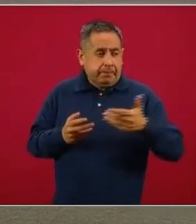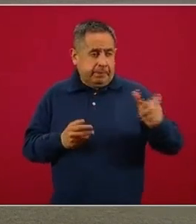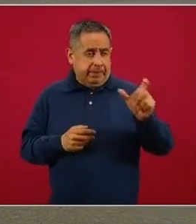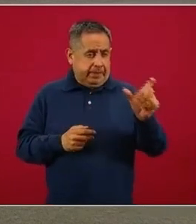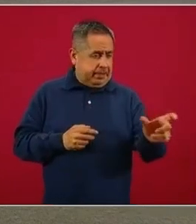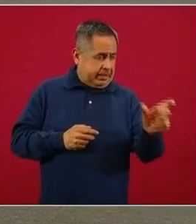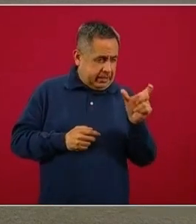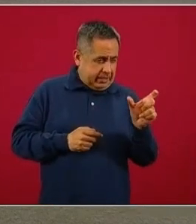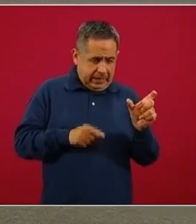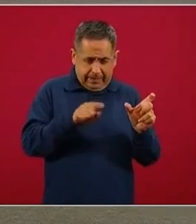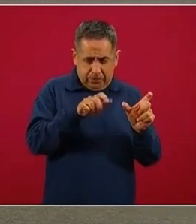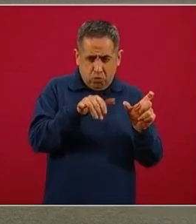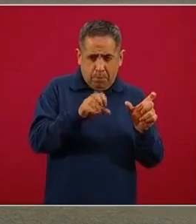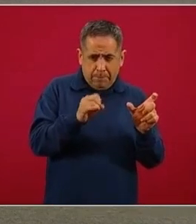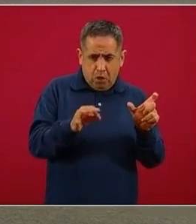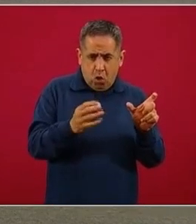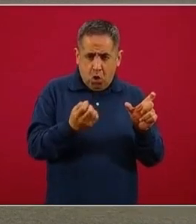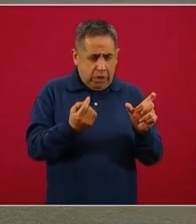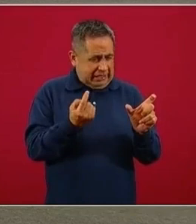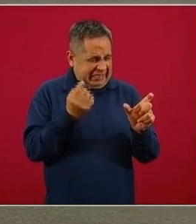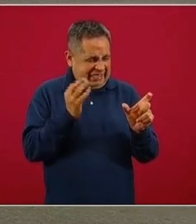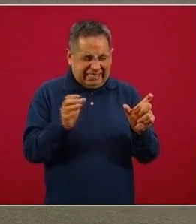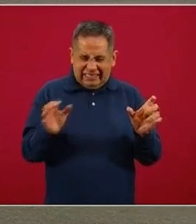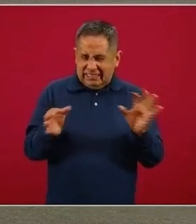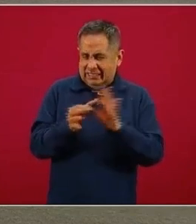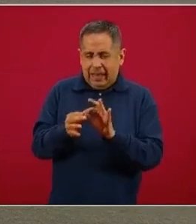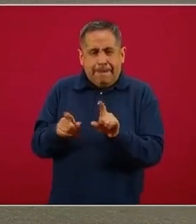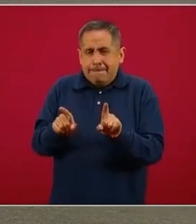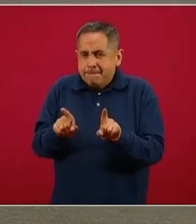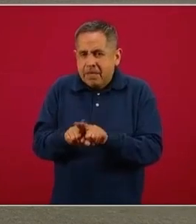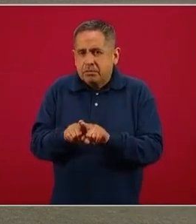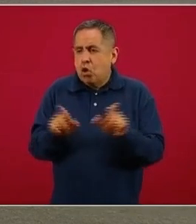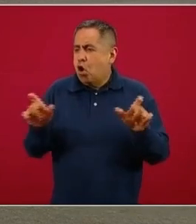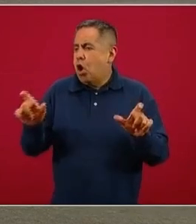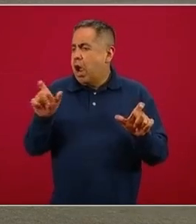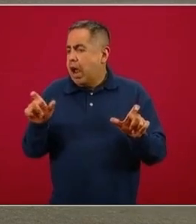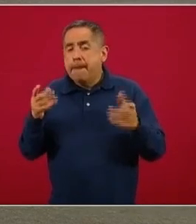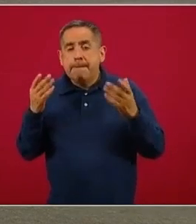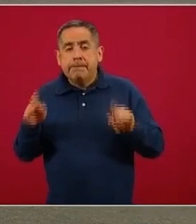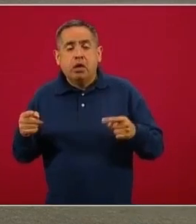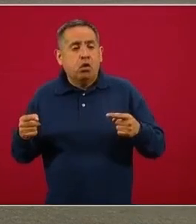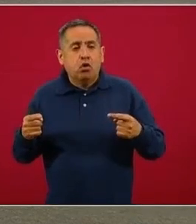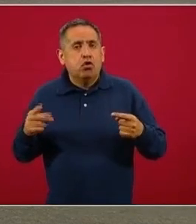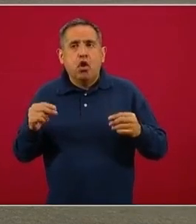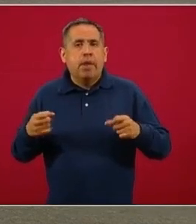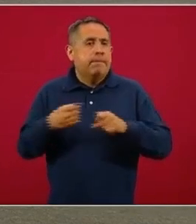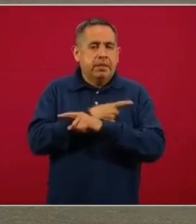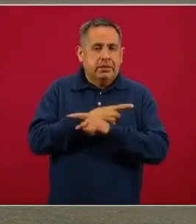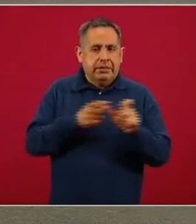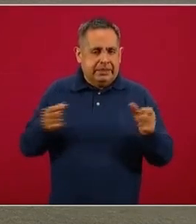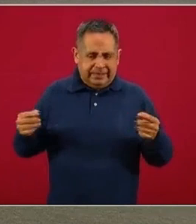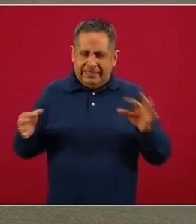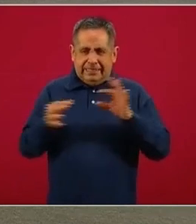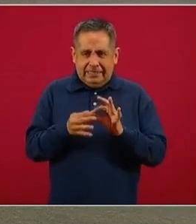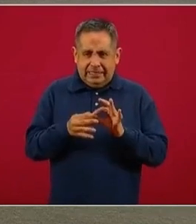tarjeta tenga su tarjeta vinculada a la misma clave interbancaria de la cuenta que se le aperturó en Banco del